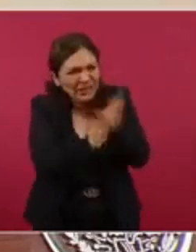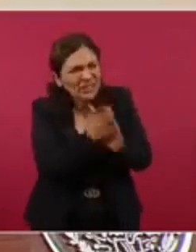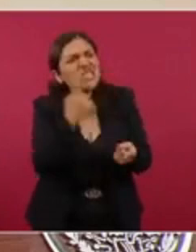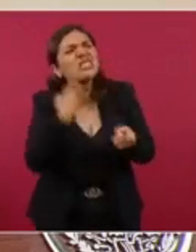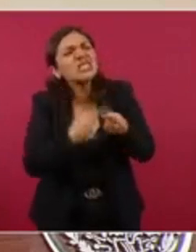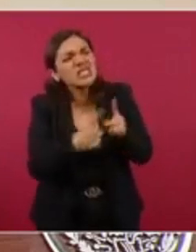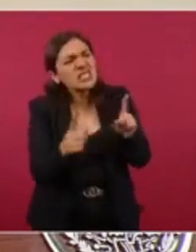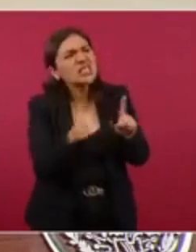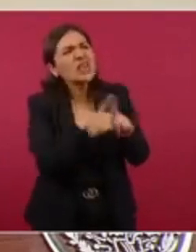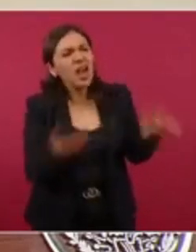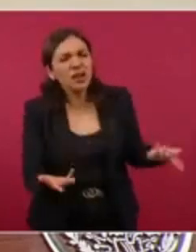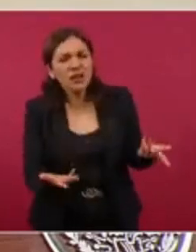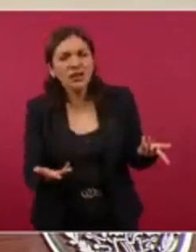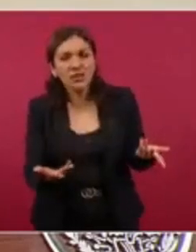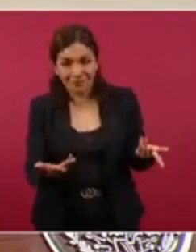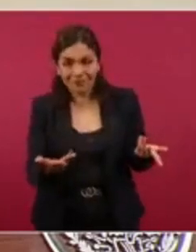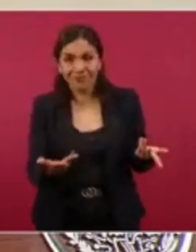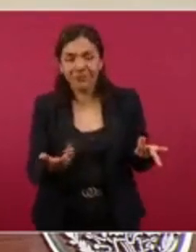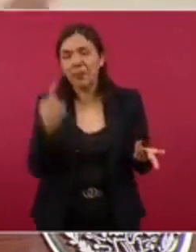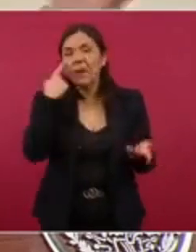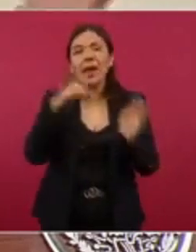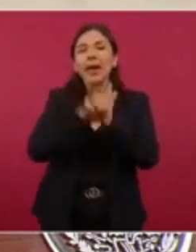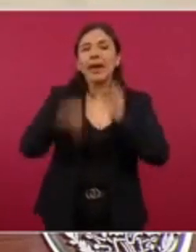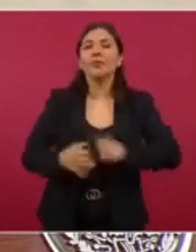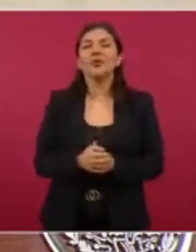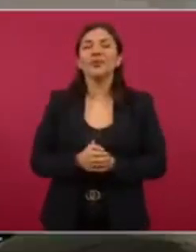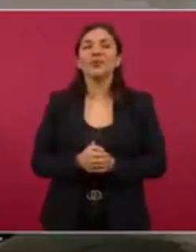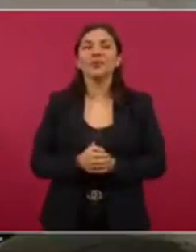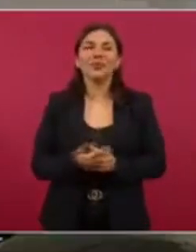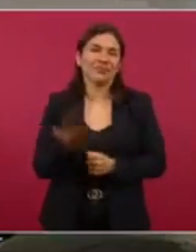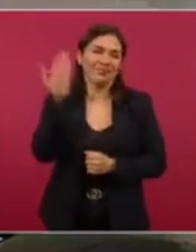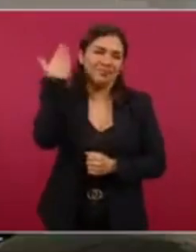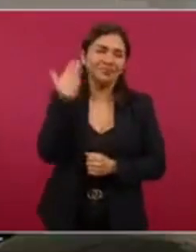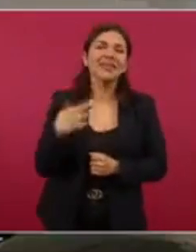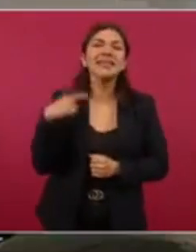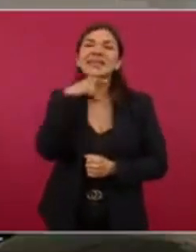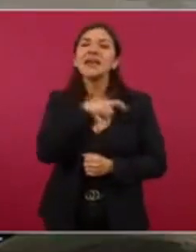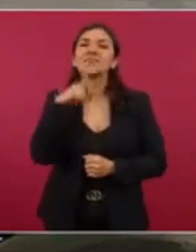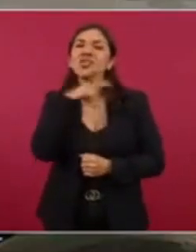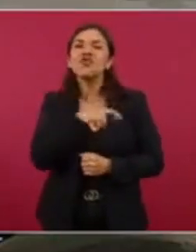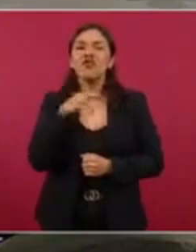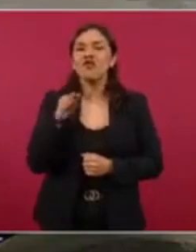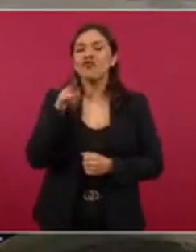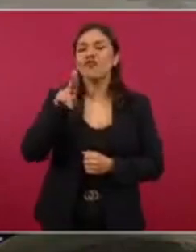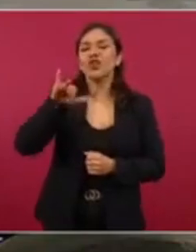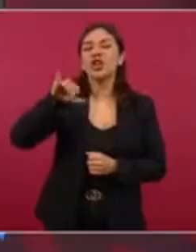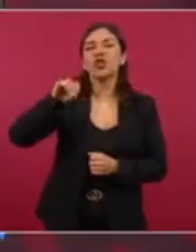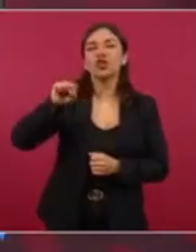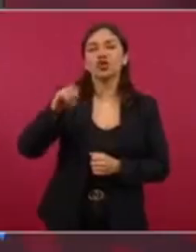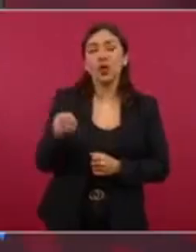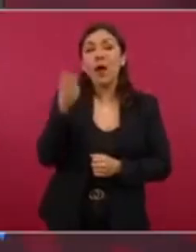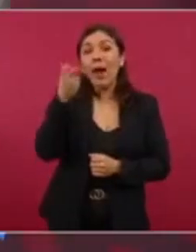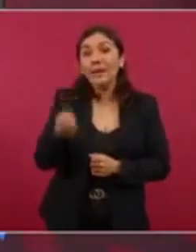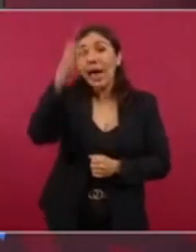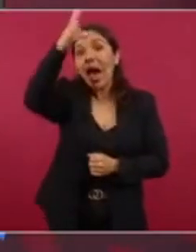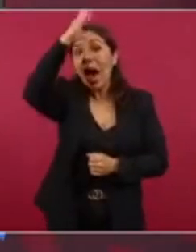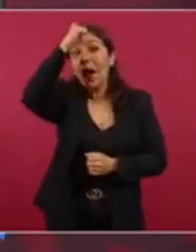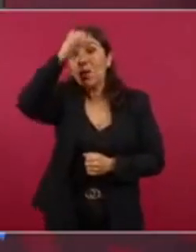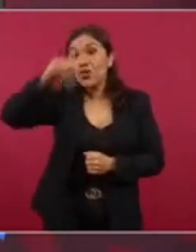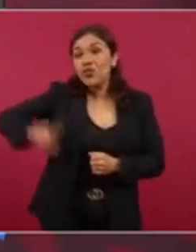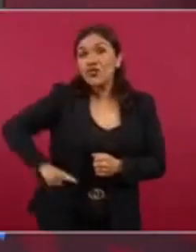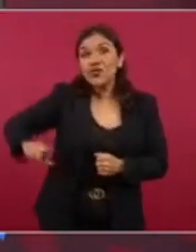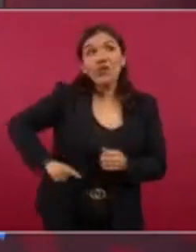O sea, por ejemplo, el operativo de Rápido y Furioso, eso fue convenido entre gobiernos.